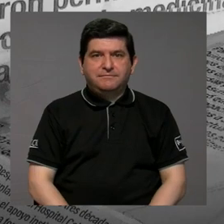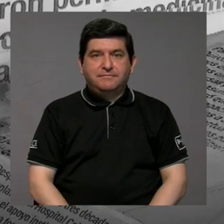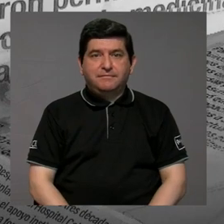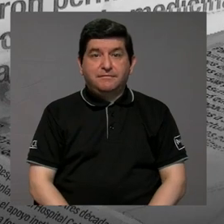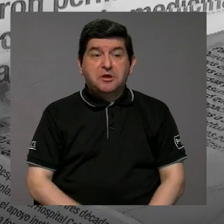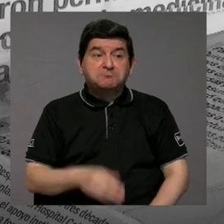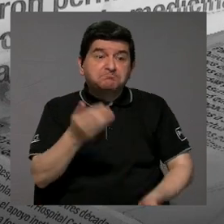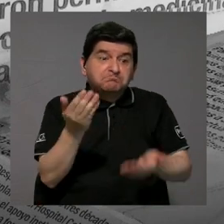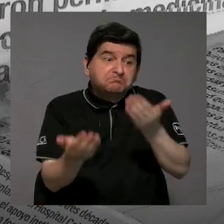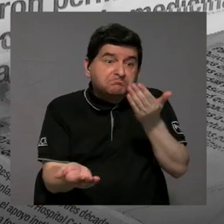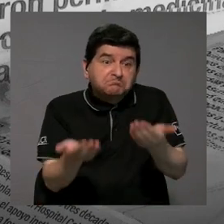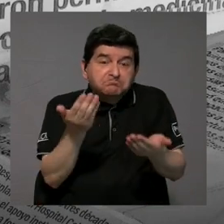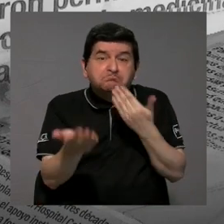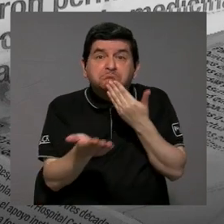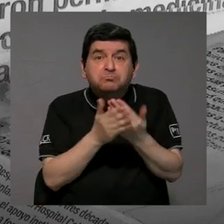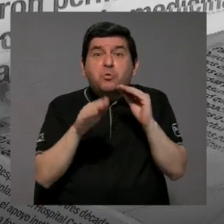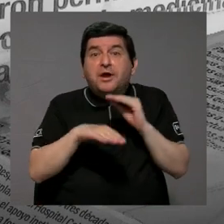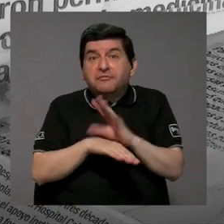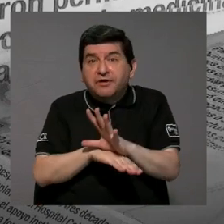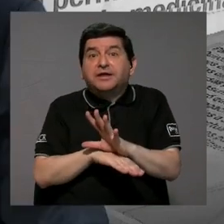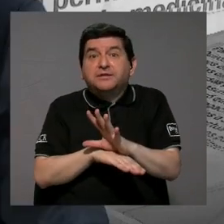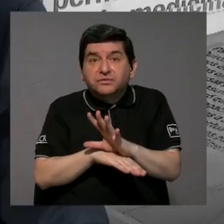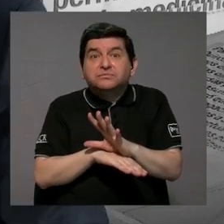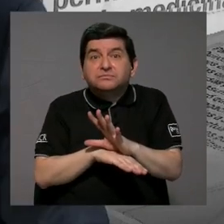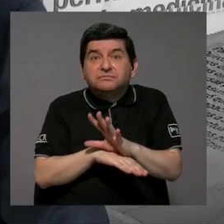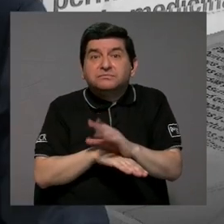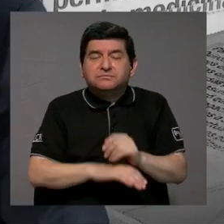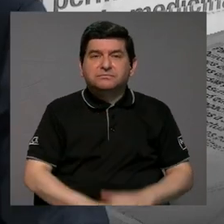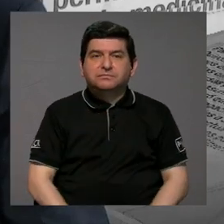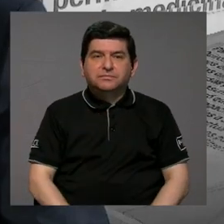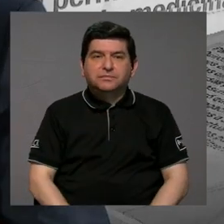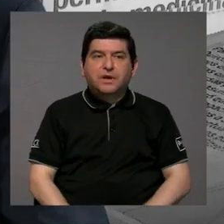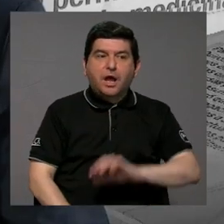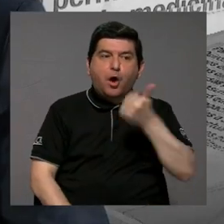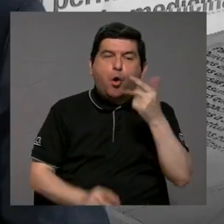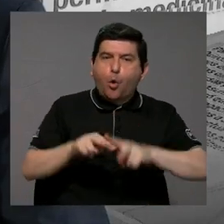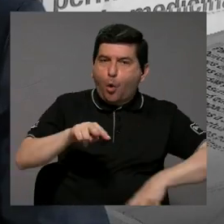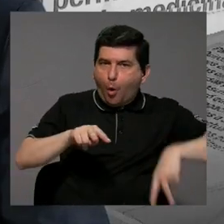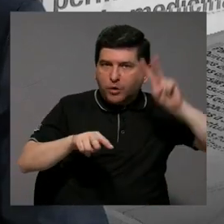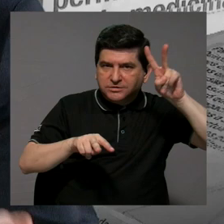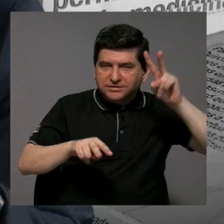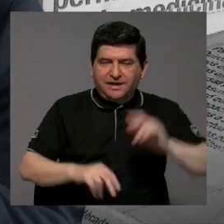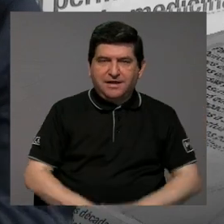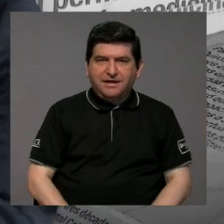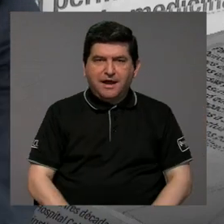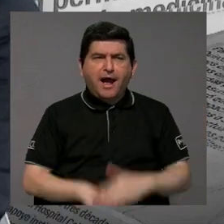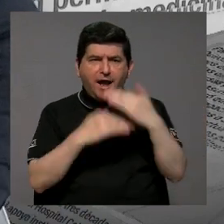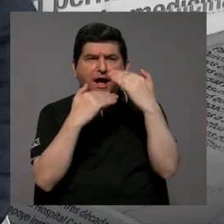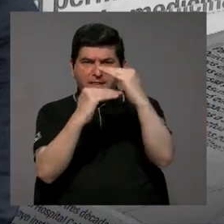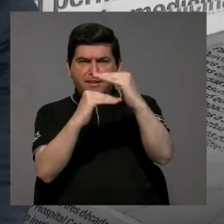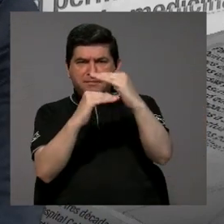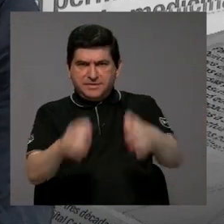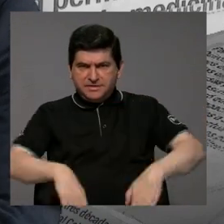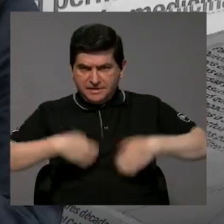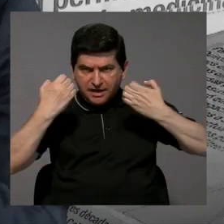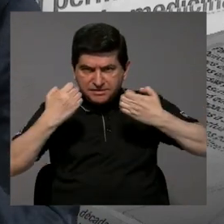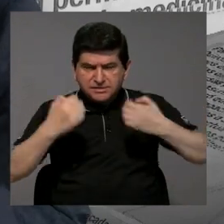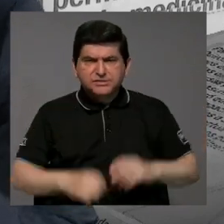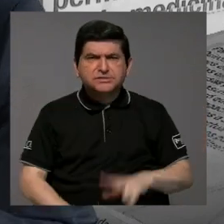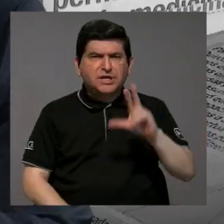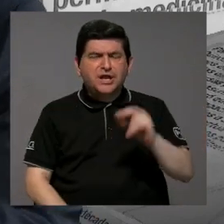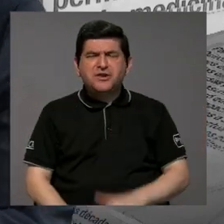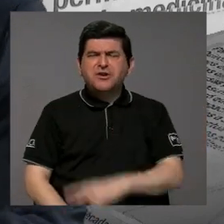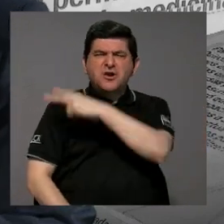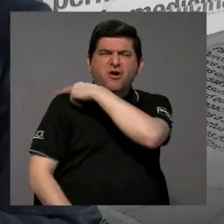Y eso de pronto pudiera ser un buen efecto. La otra ventaja, repito, es como tiene límite, no